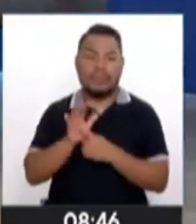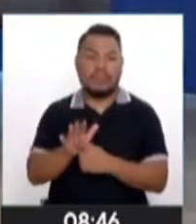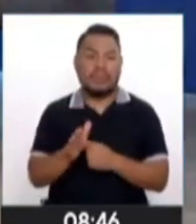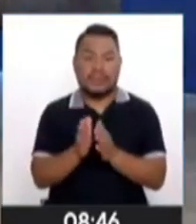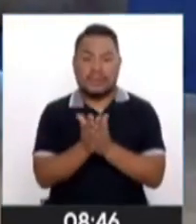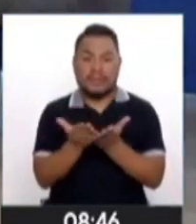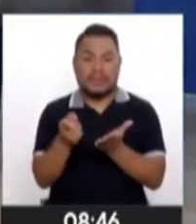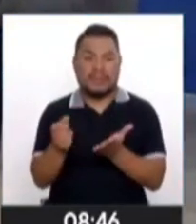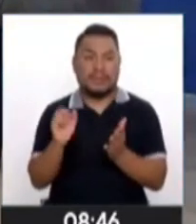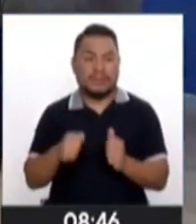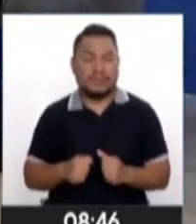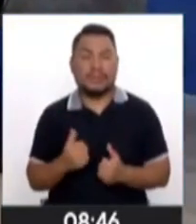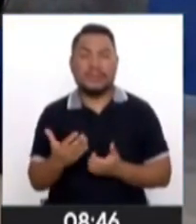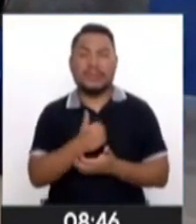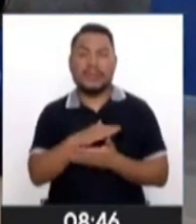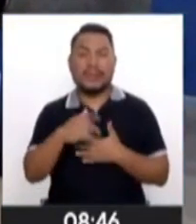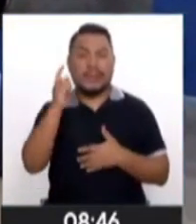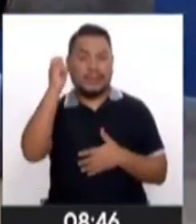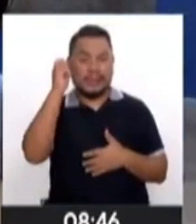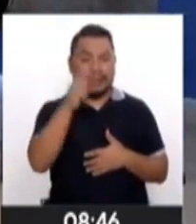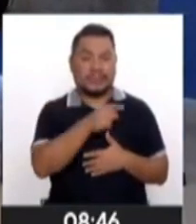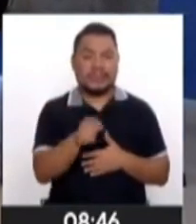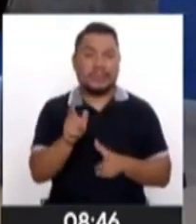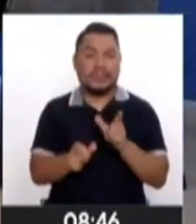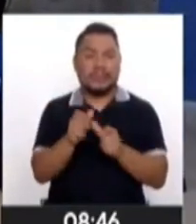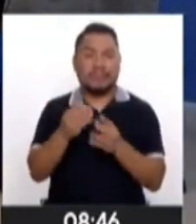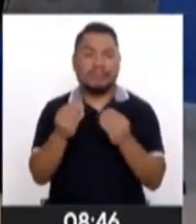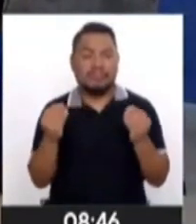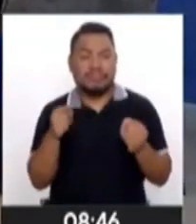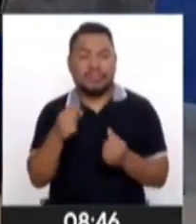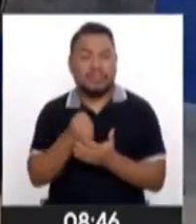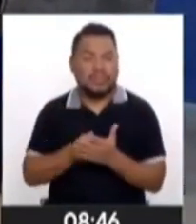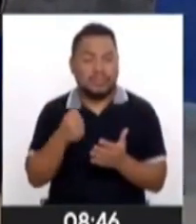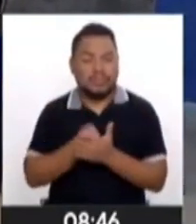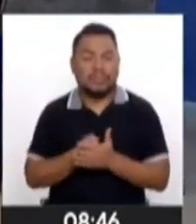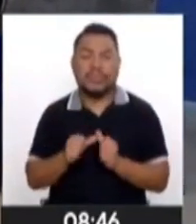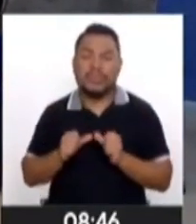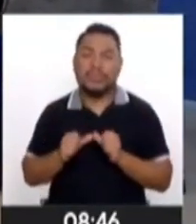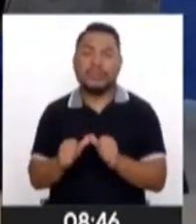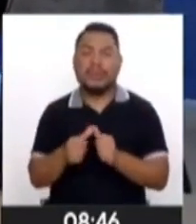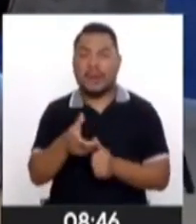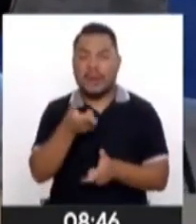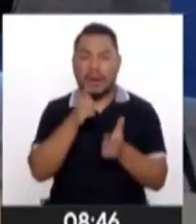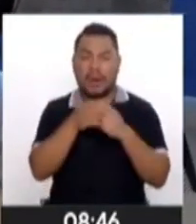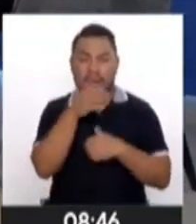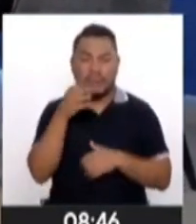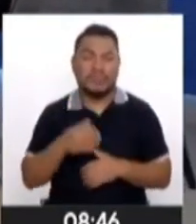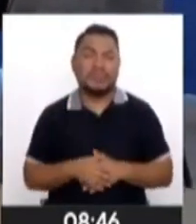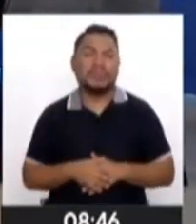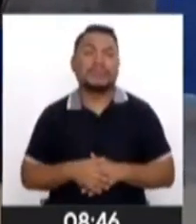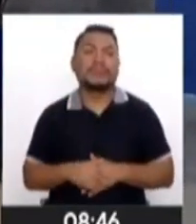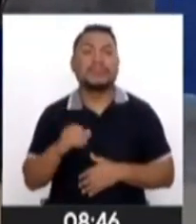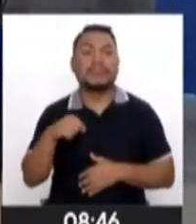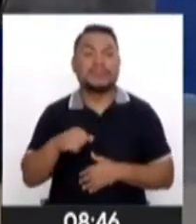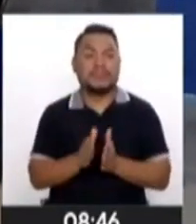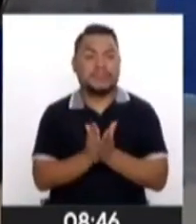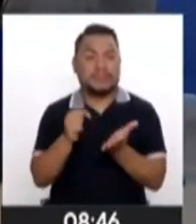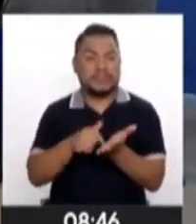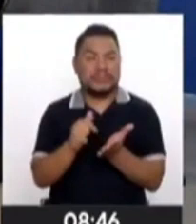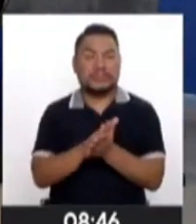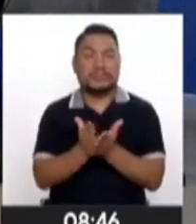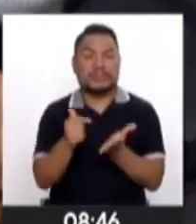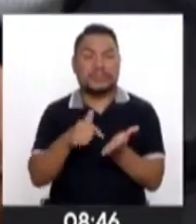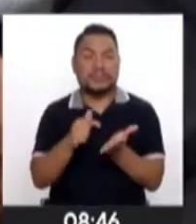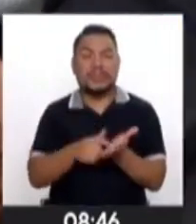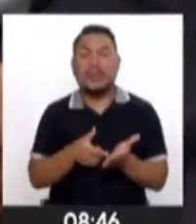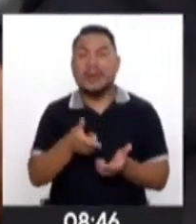estos libros que recogen precisamente el testimonio de varias personas que están luchando constantemente contra el alcoholismo. Así es. Uno de ellos es este libro grande